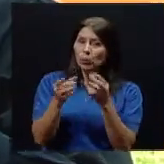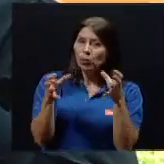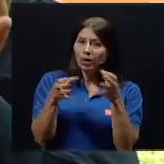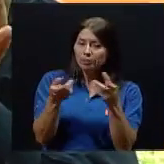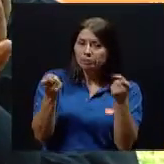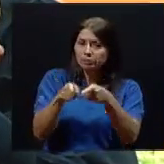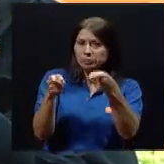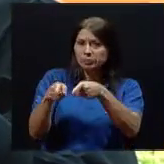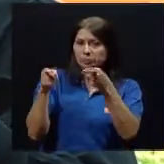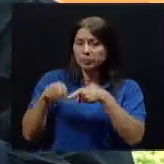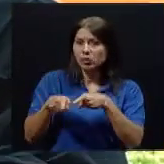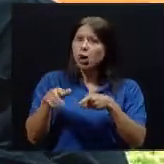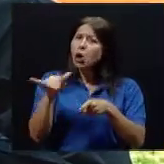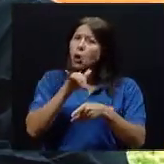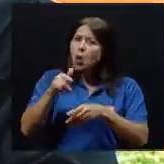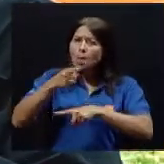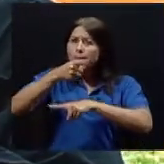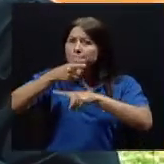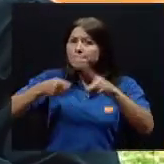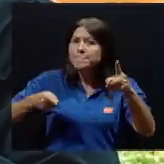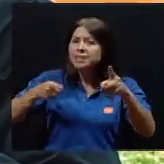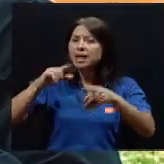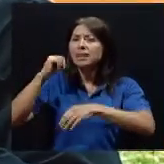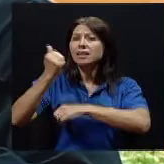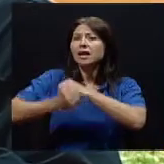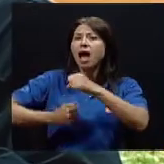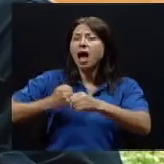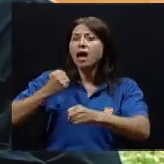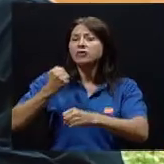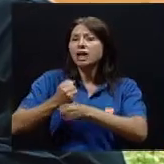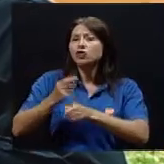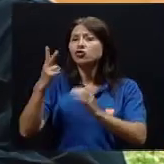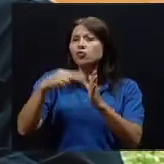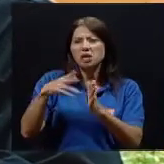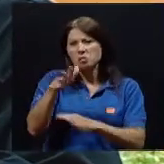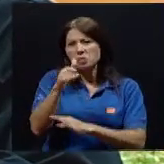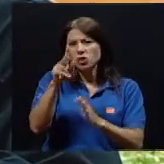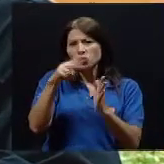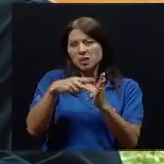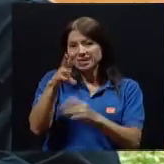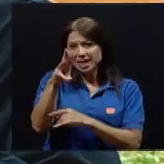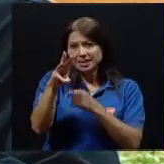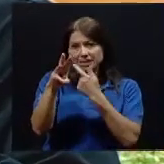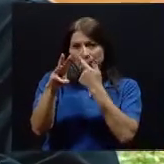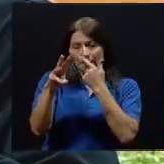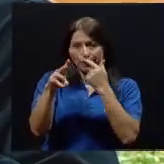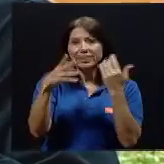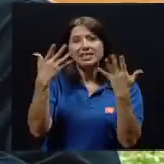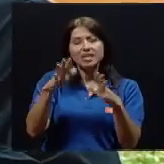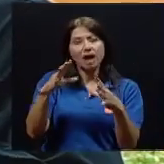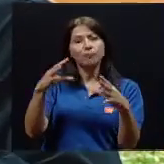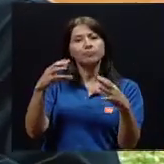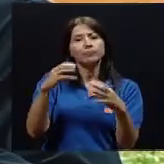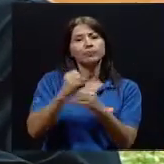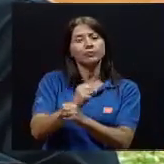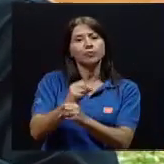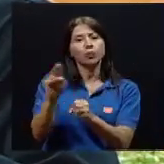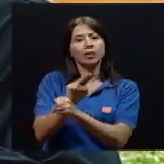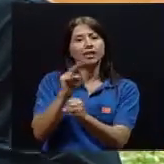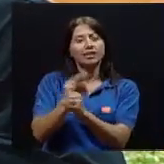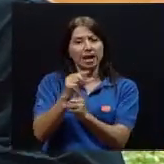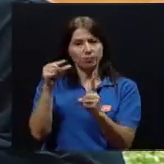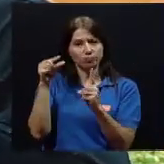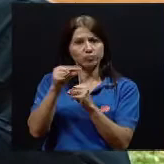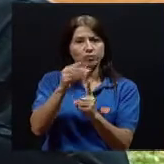la década del 2000, alrededor del 2006, para ser preciso, cuando realmente se le empieza a apuñar ya ahora sí el término, en forma oficial y